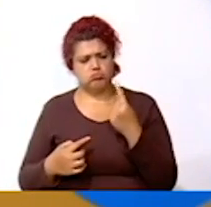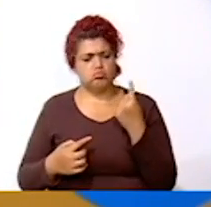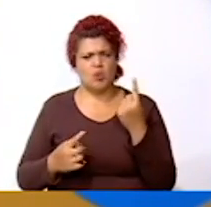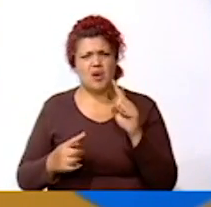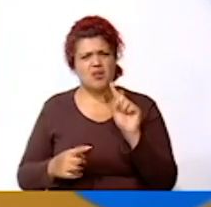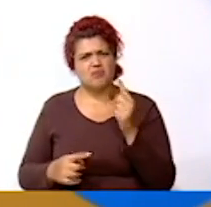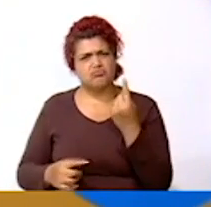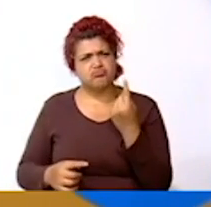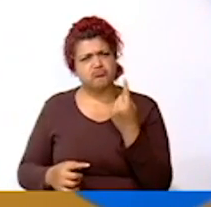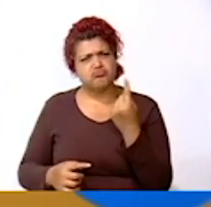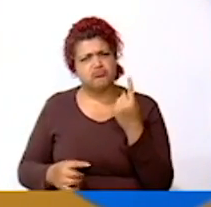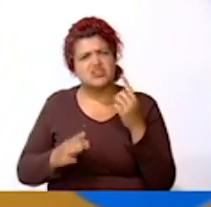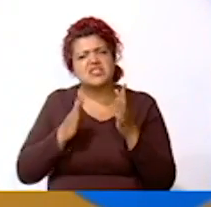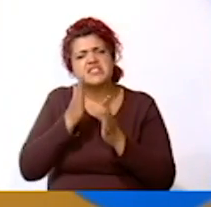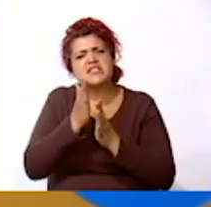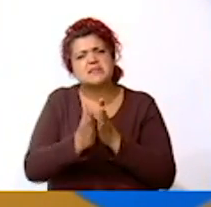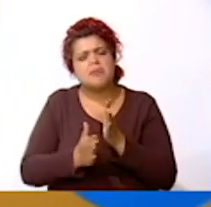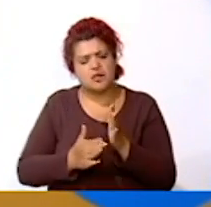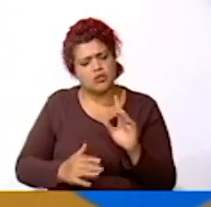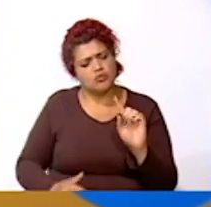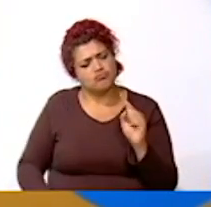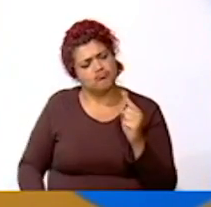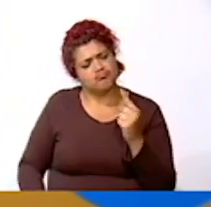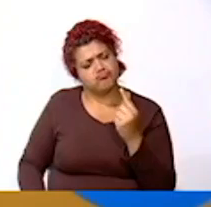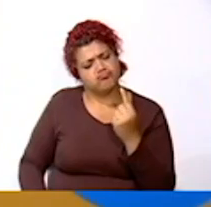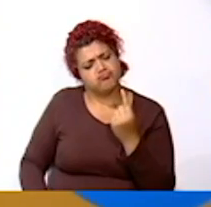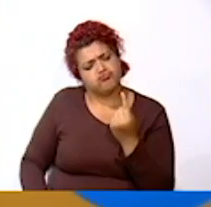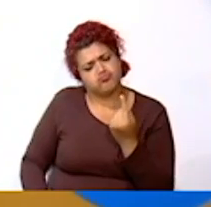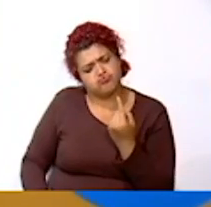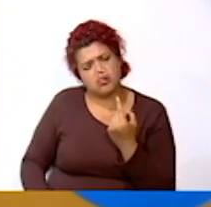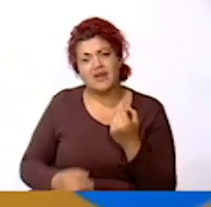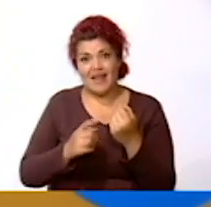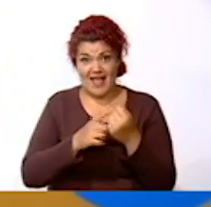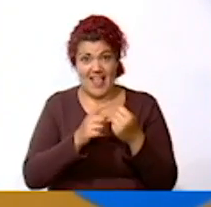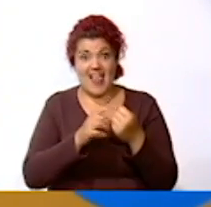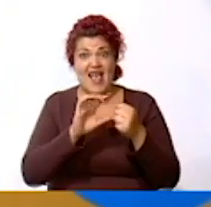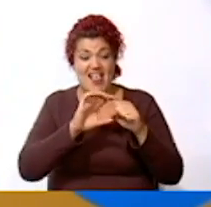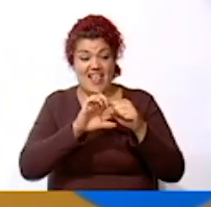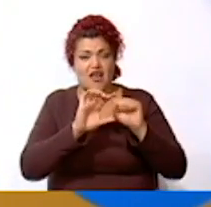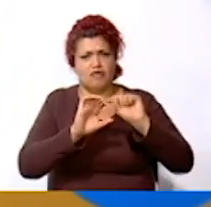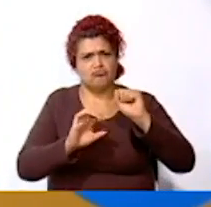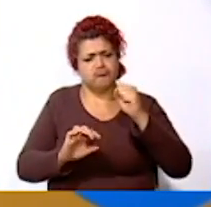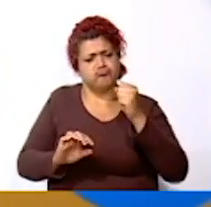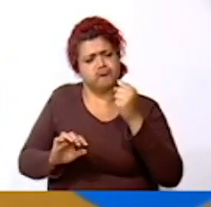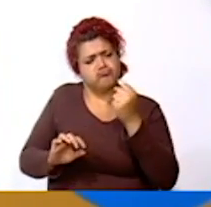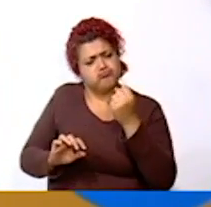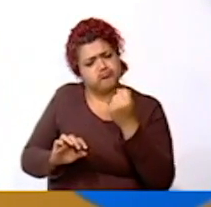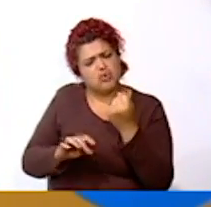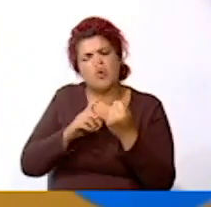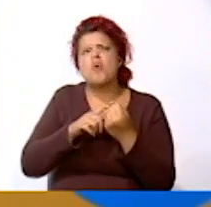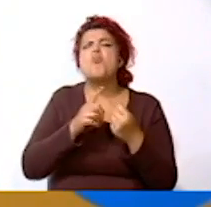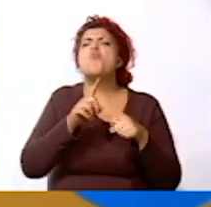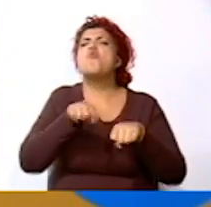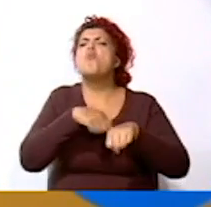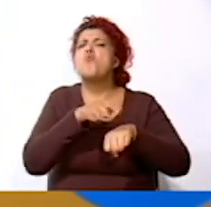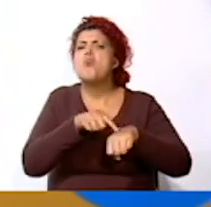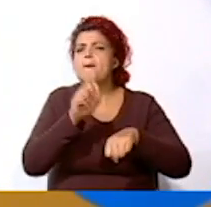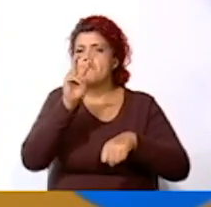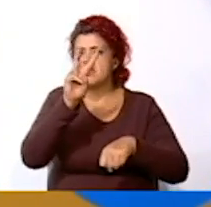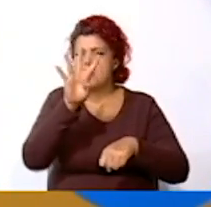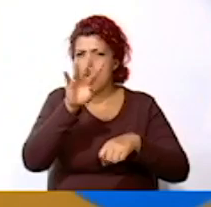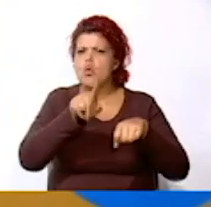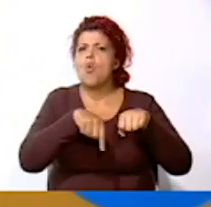muy despacio Toda esta vuelta de la tierra Dura 24 horas